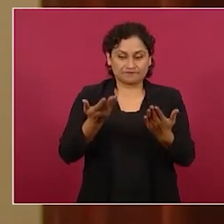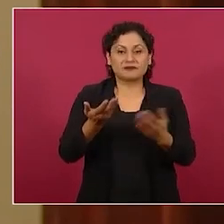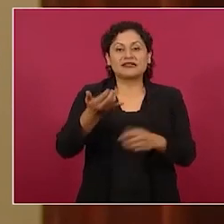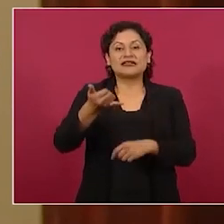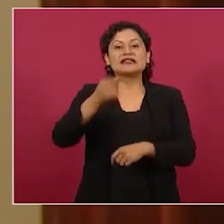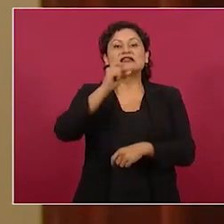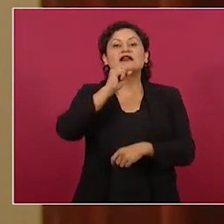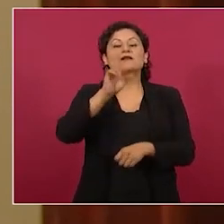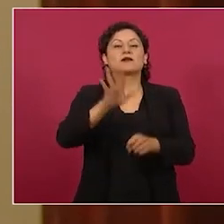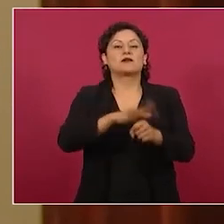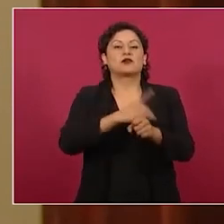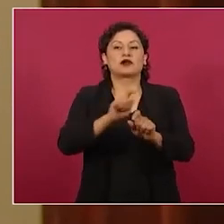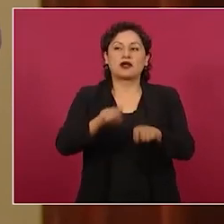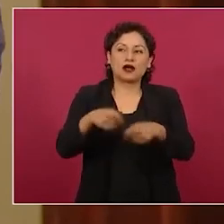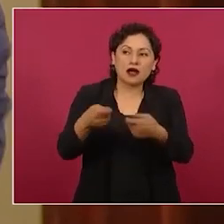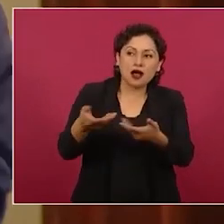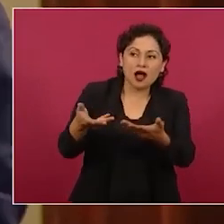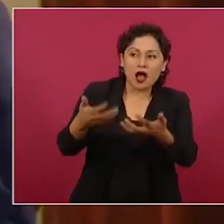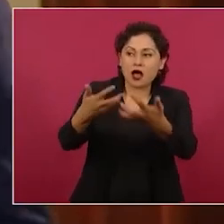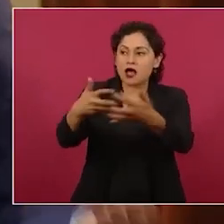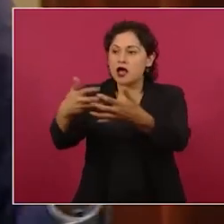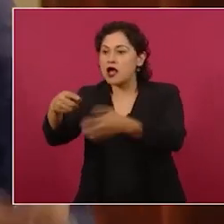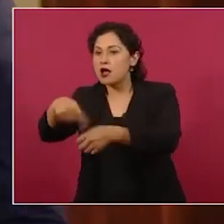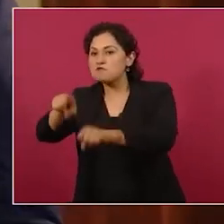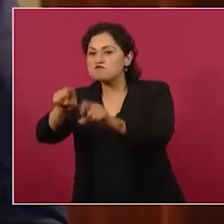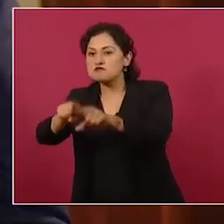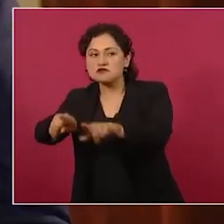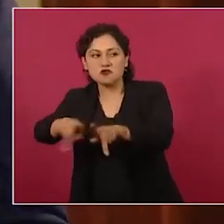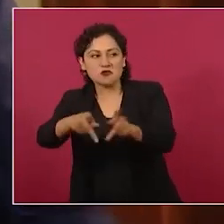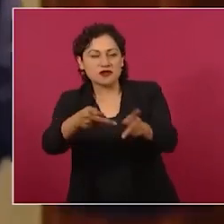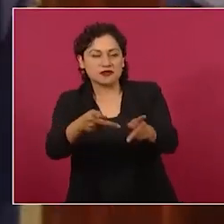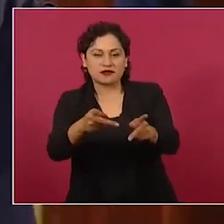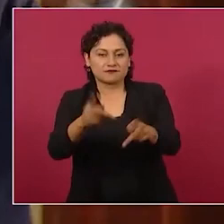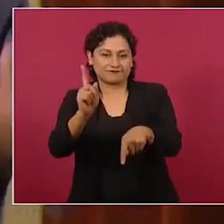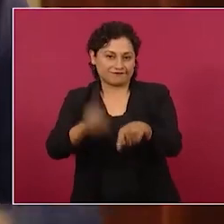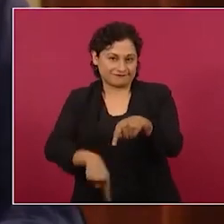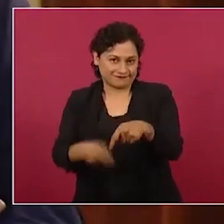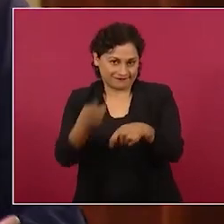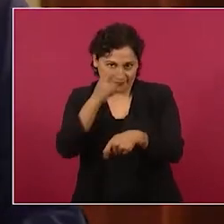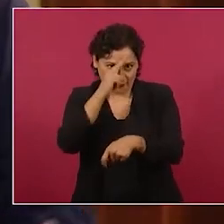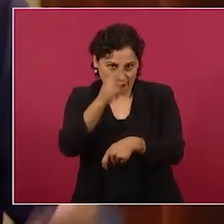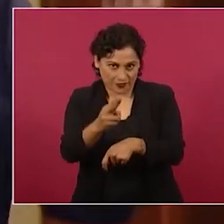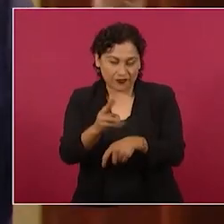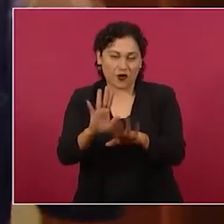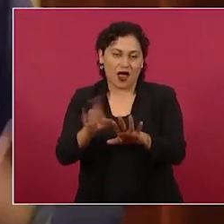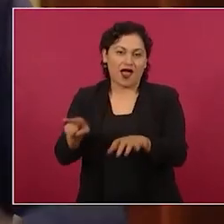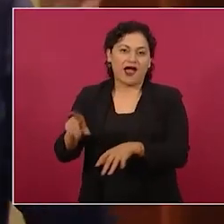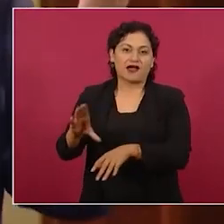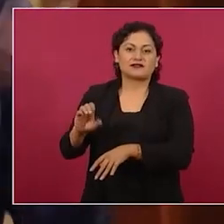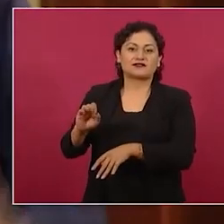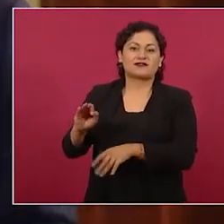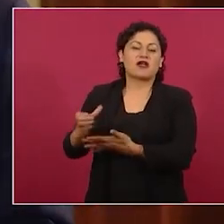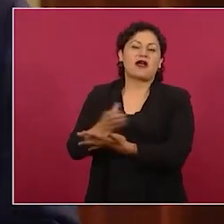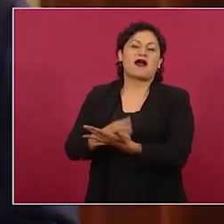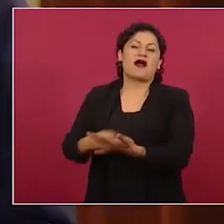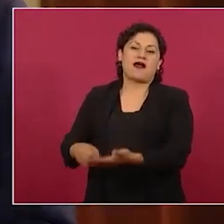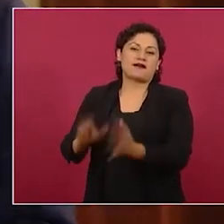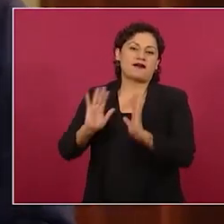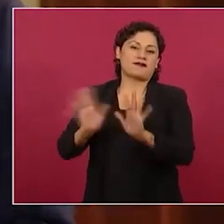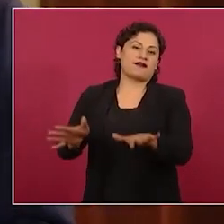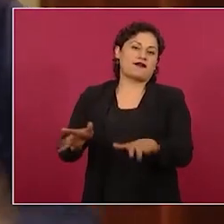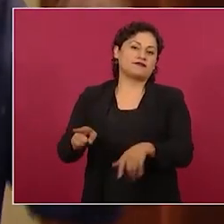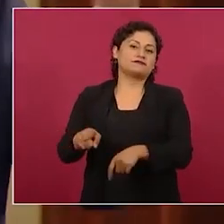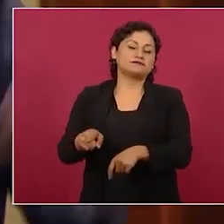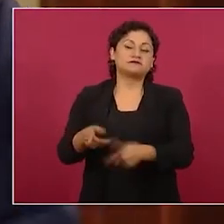autoabasto sin embargo pues no vamos nosotros actuar nunca lo hemos hecho